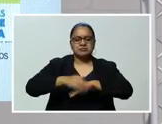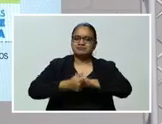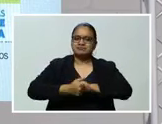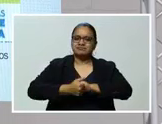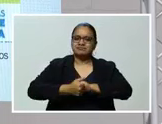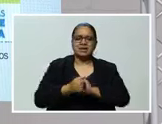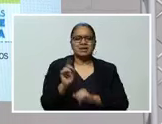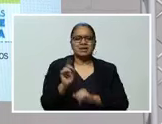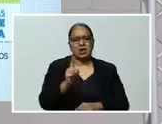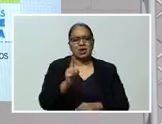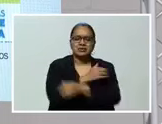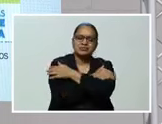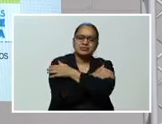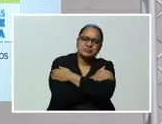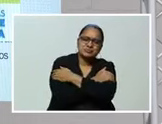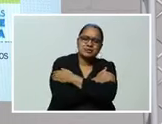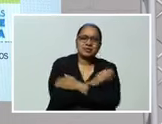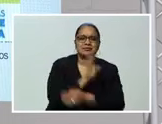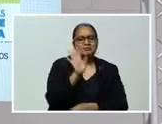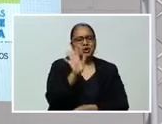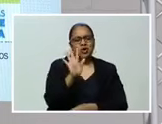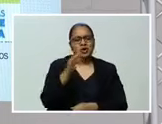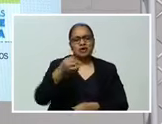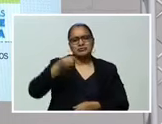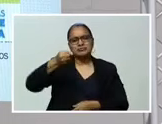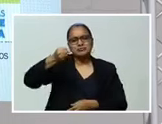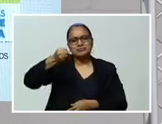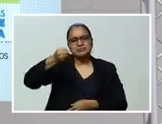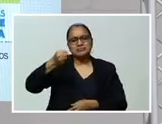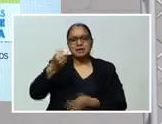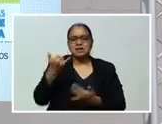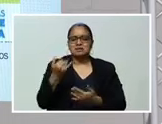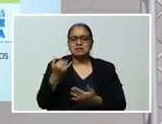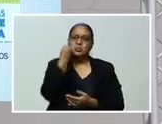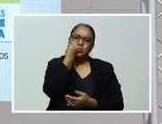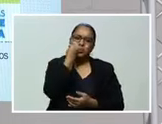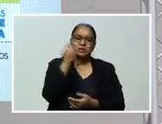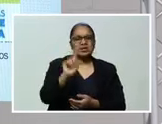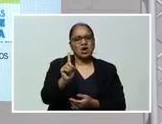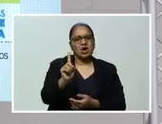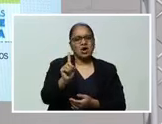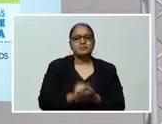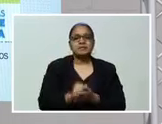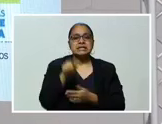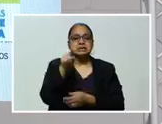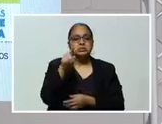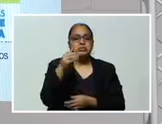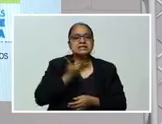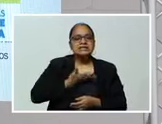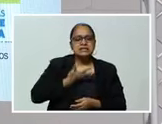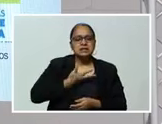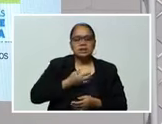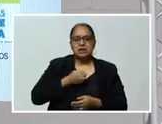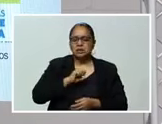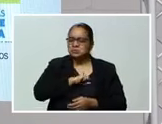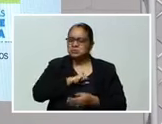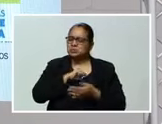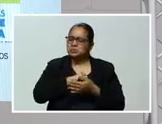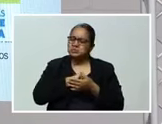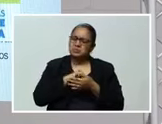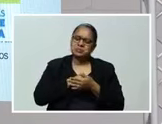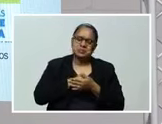O abrazarnos O darnos besos Y por favor Si usted tiene Algún síntoma Como fiebre Alguna sintomatología